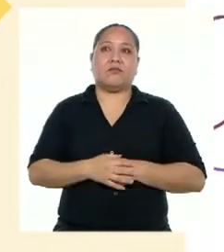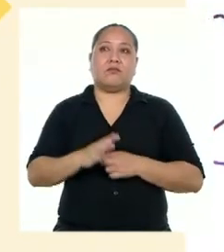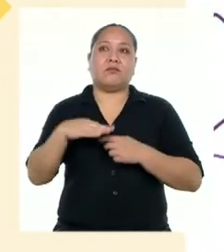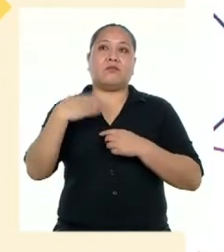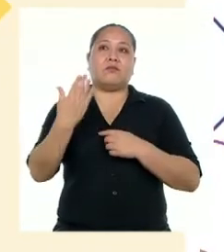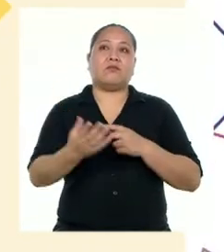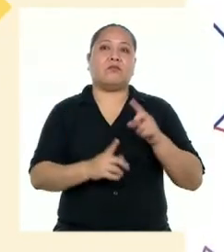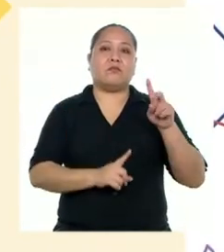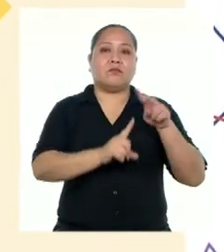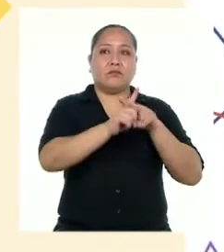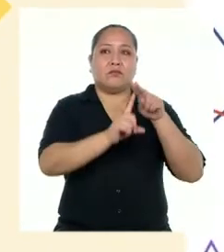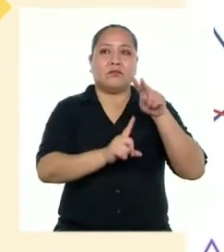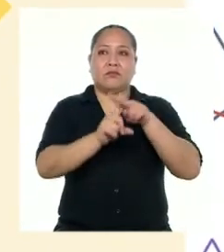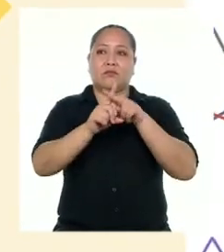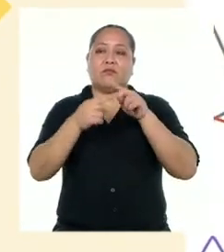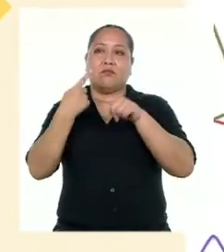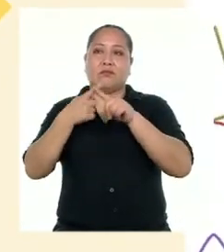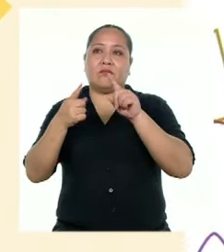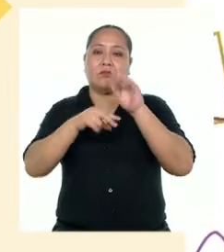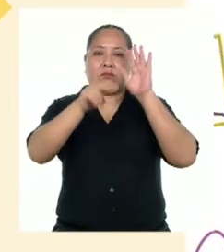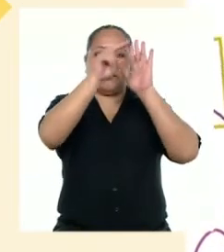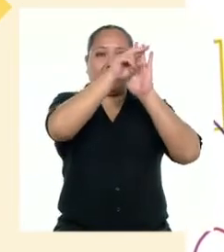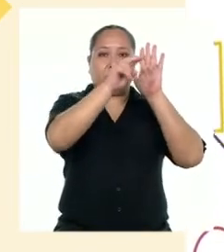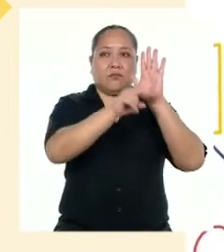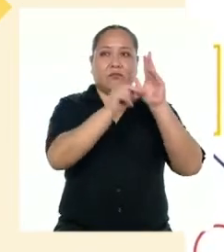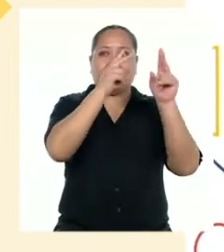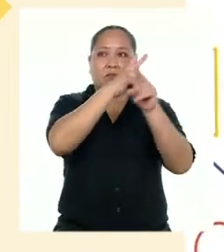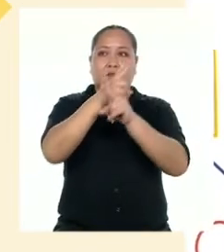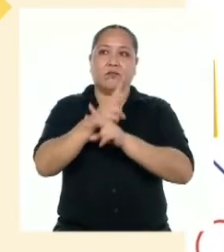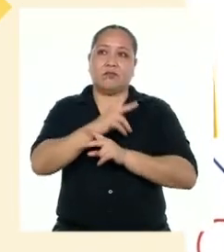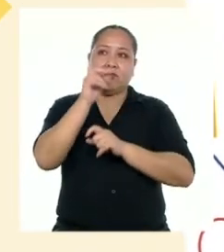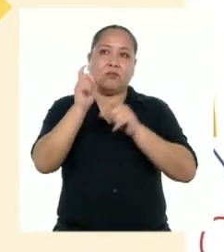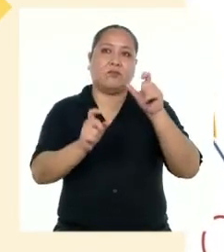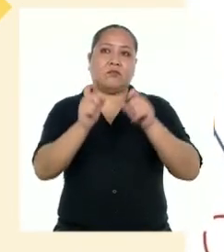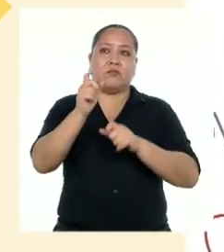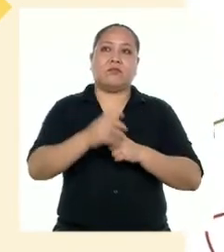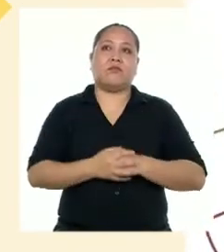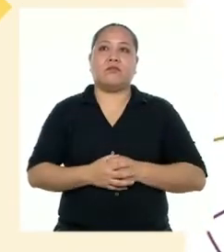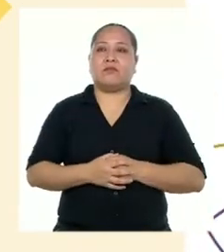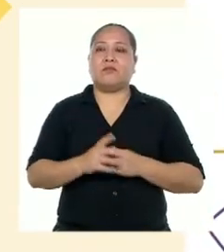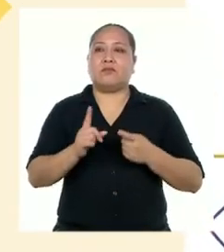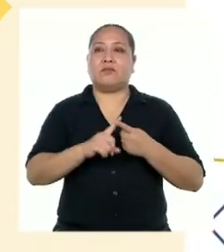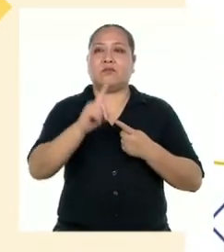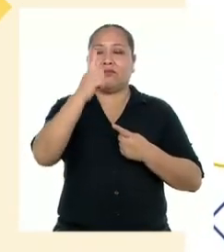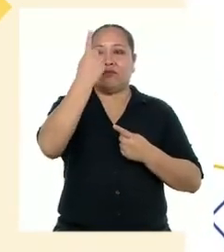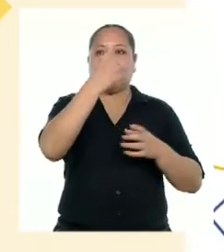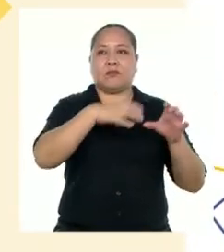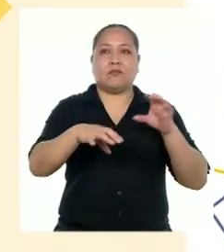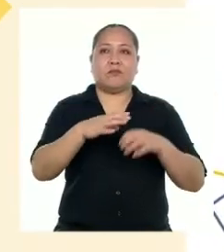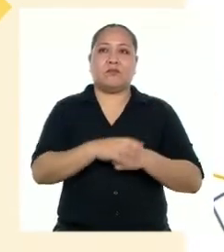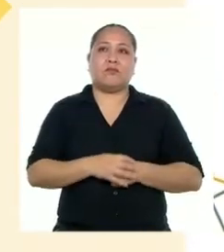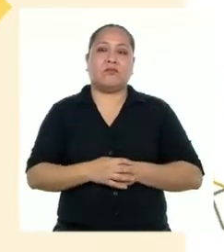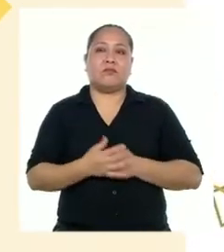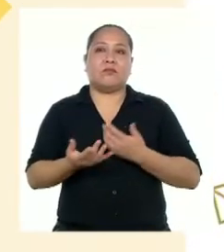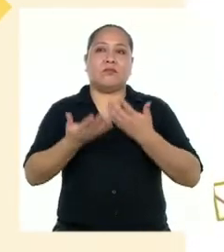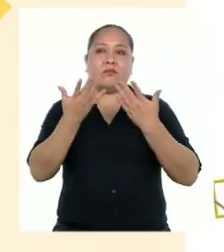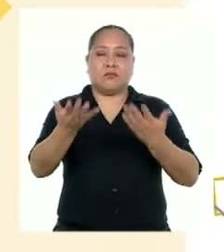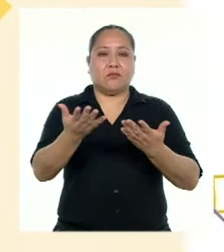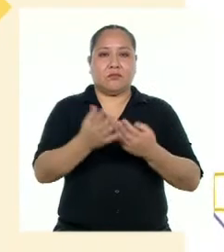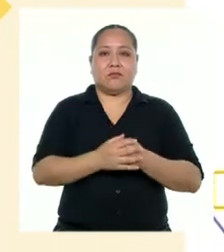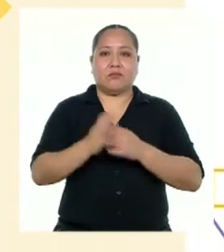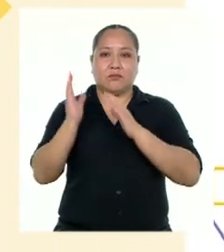aparecieron una serie de normas para el cuidado de la población. Lo primero que se hizo fue dar órdenes de